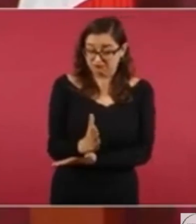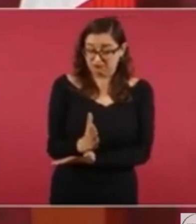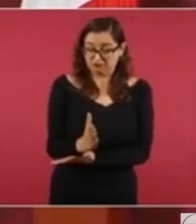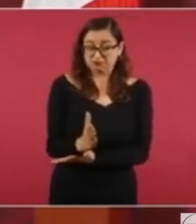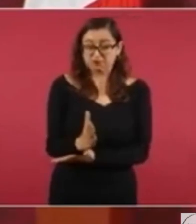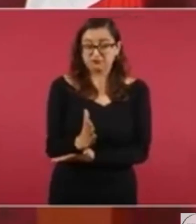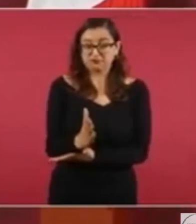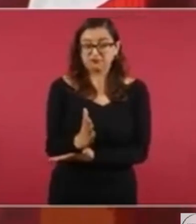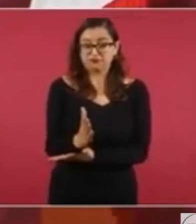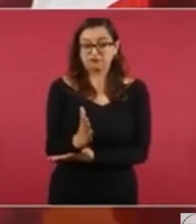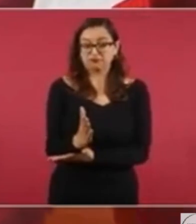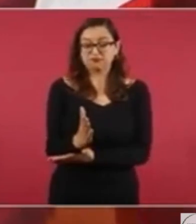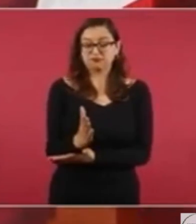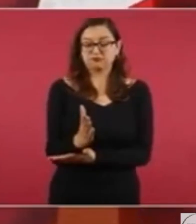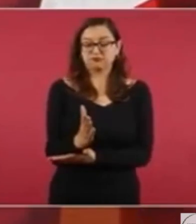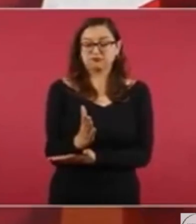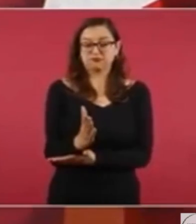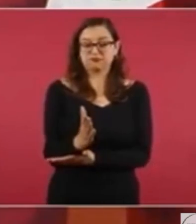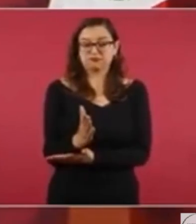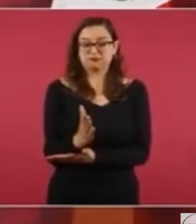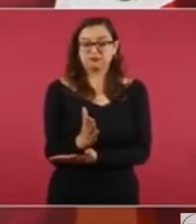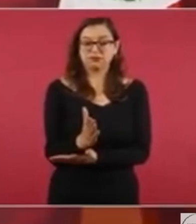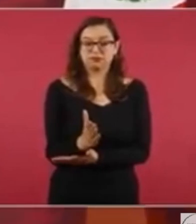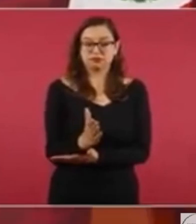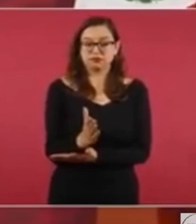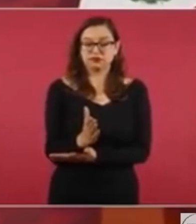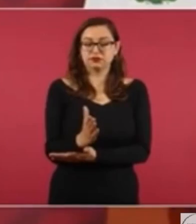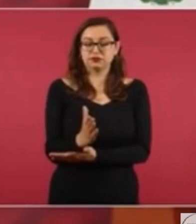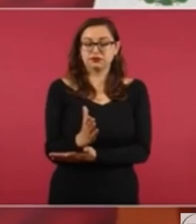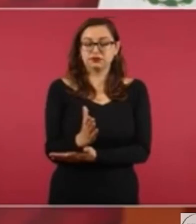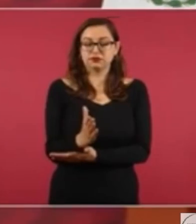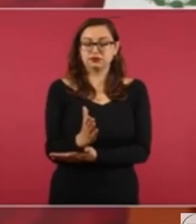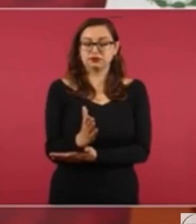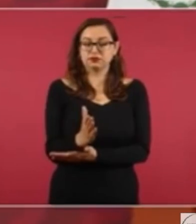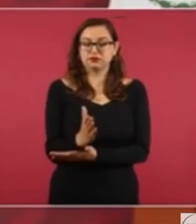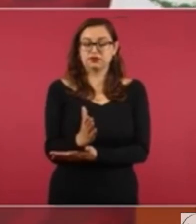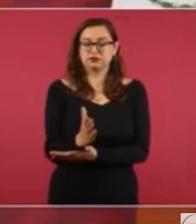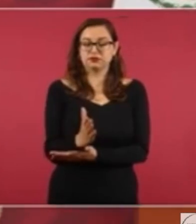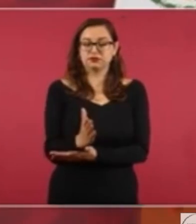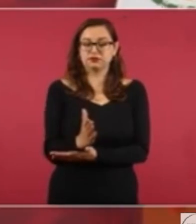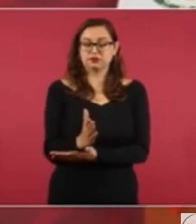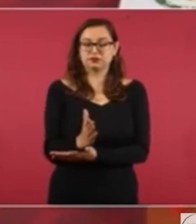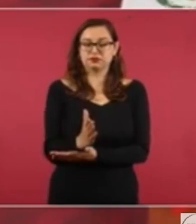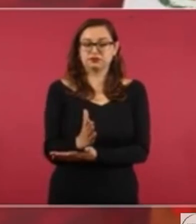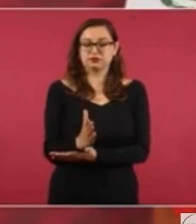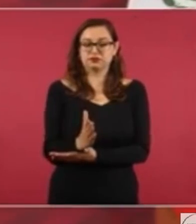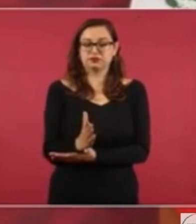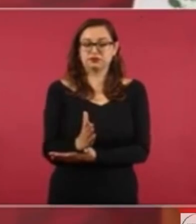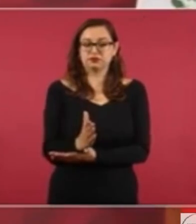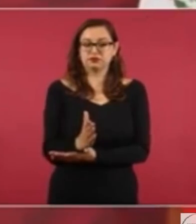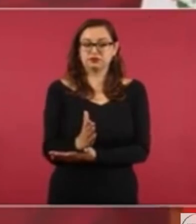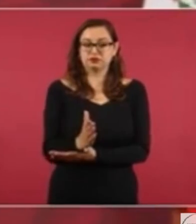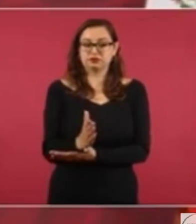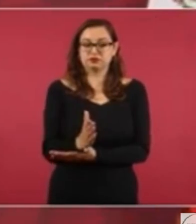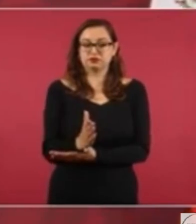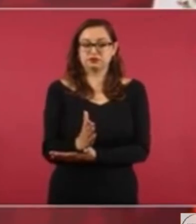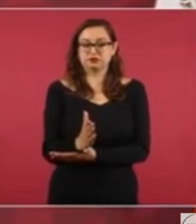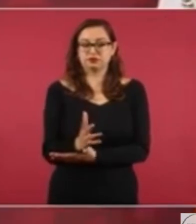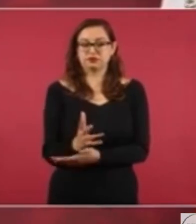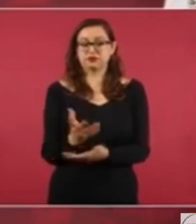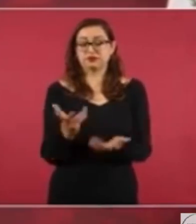quitar de la